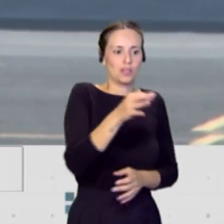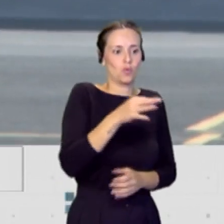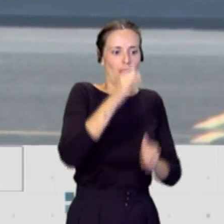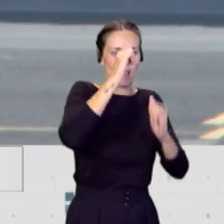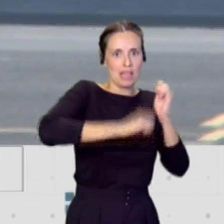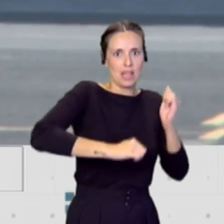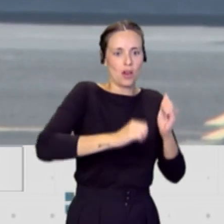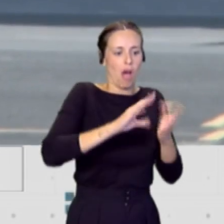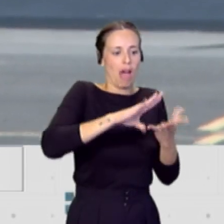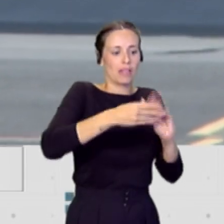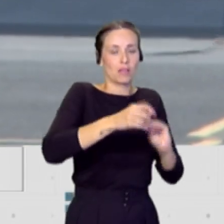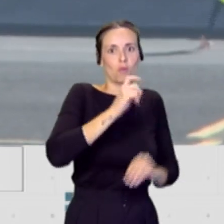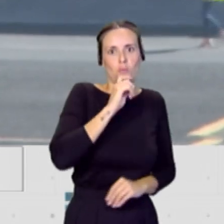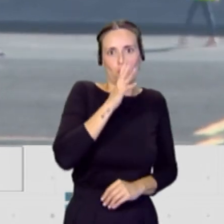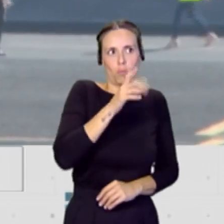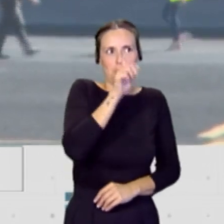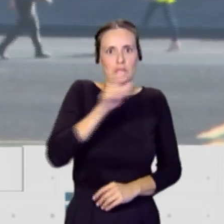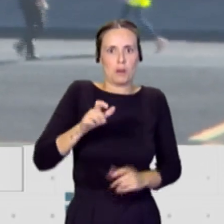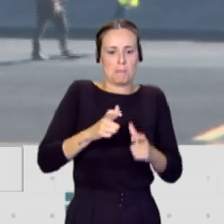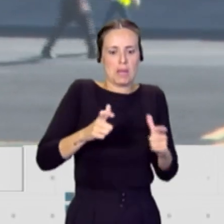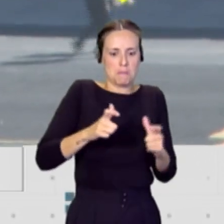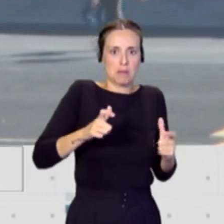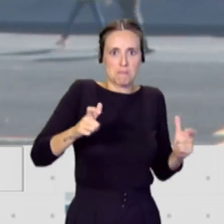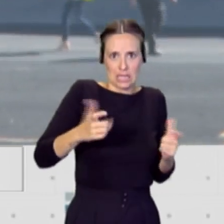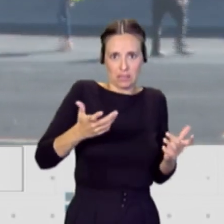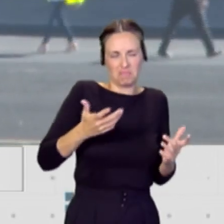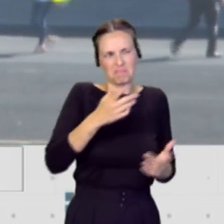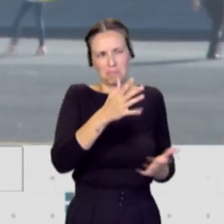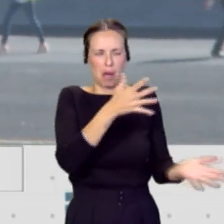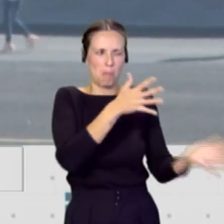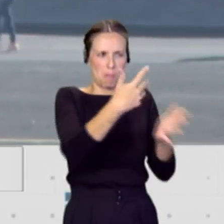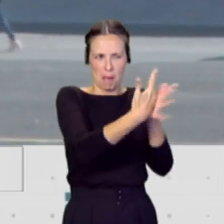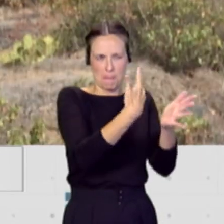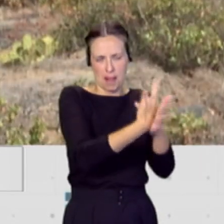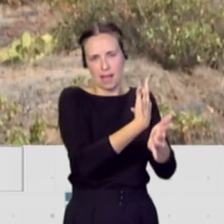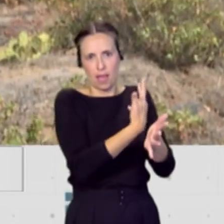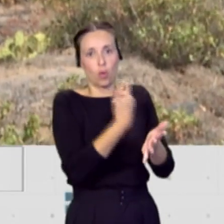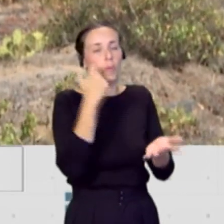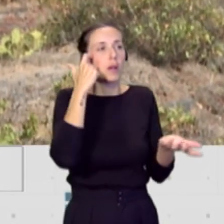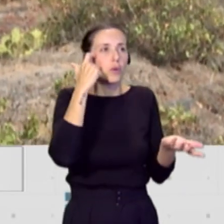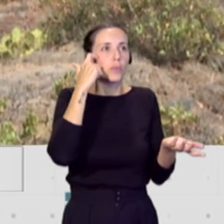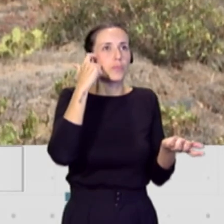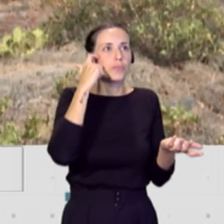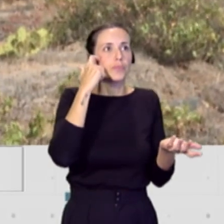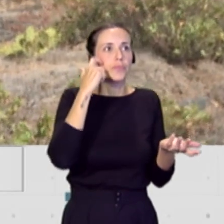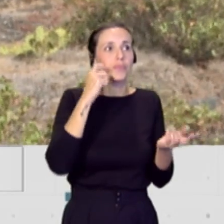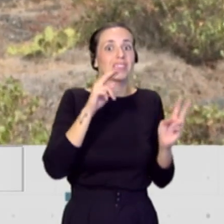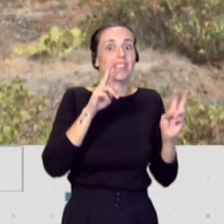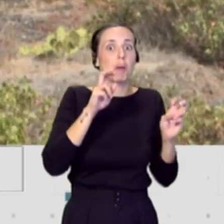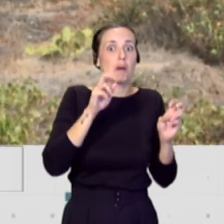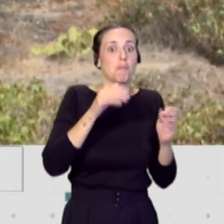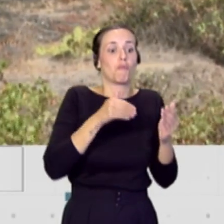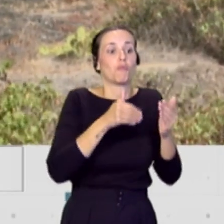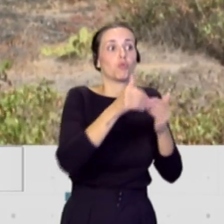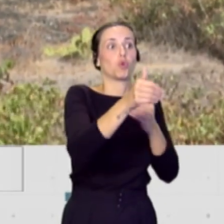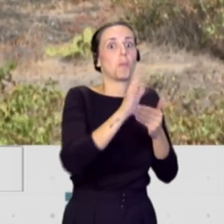ha ido aumentando esta presión migratoria. Ya lo ha dicho prácticamente a grandes rasgos, pero esto, o según hablan las previsiones, esto